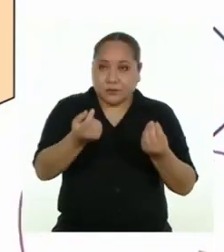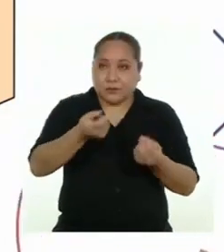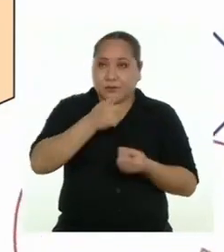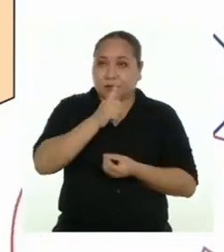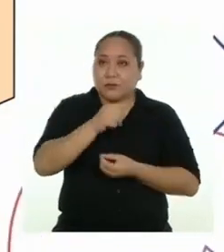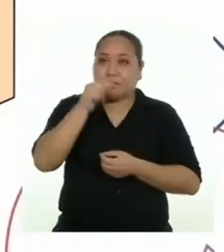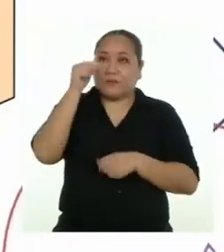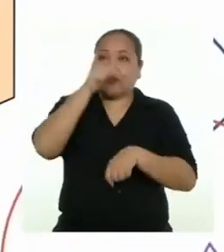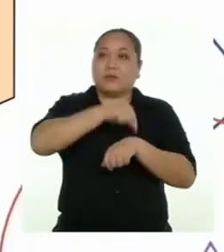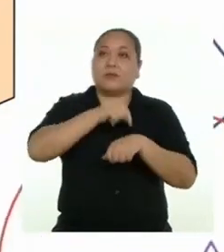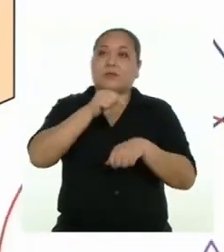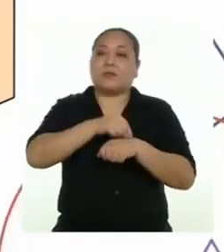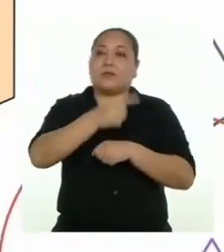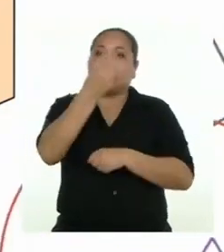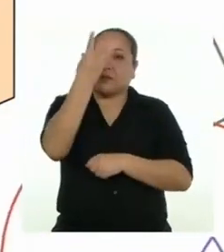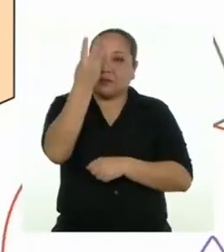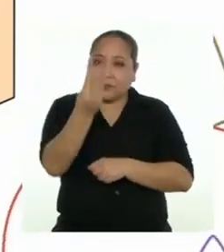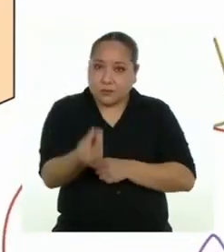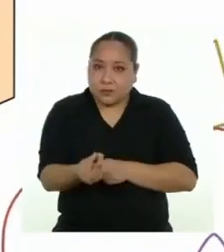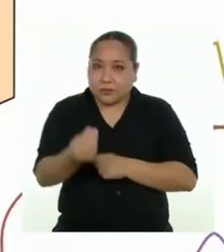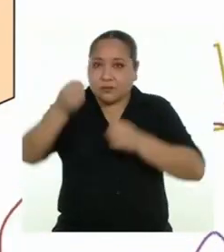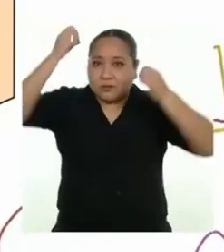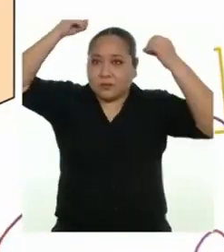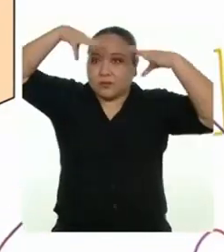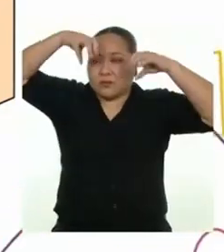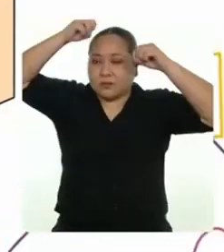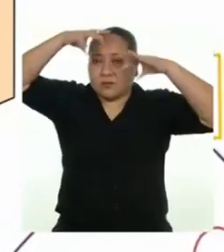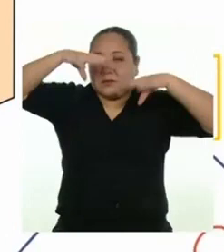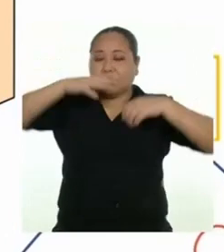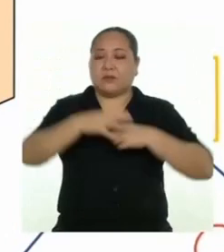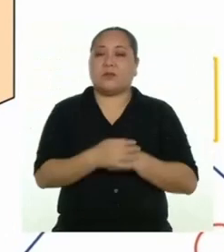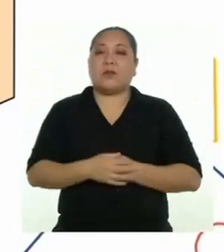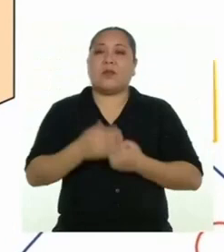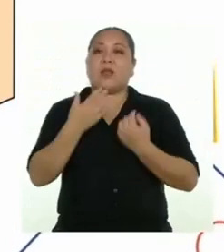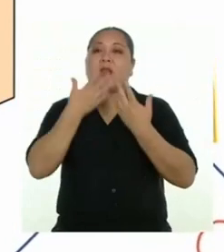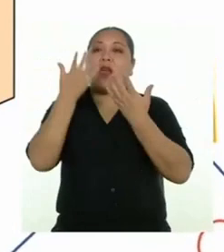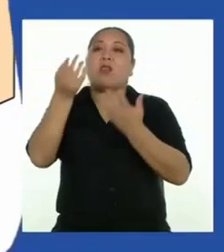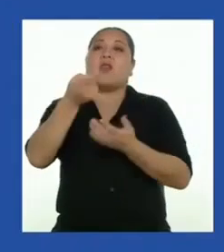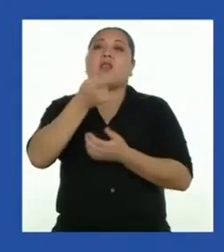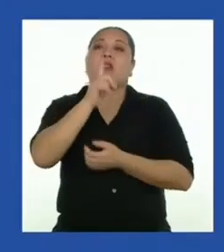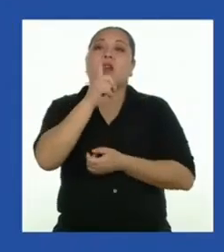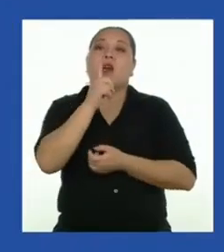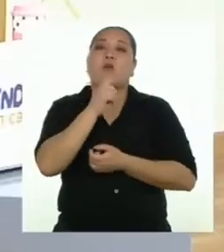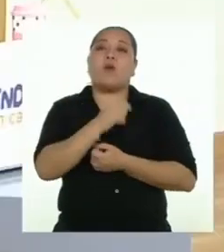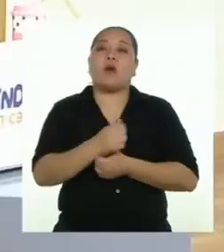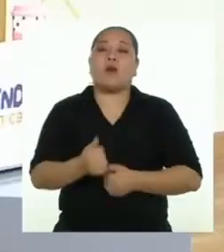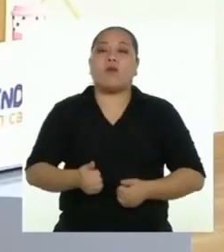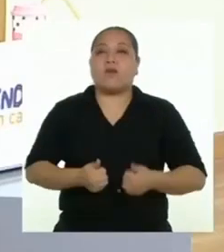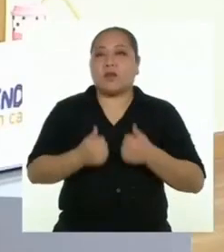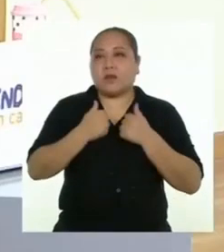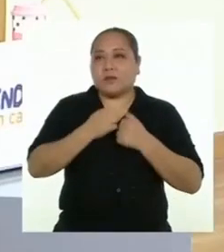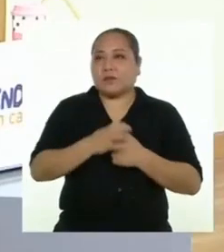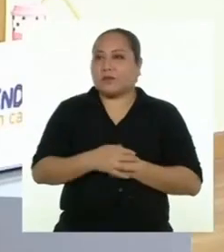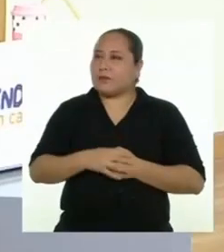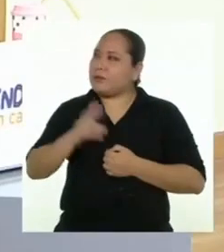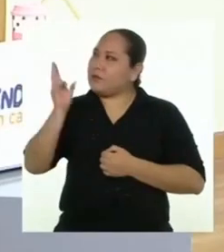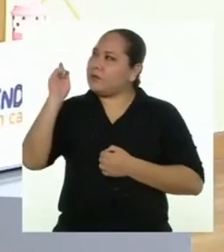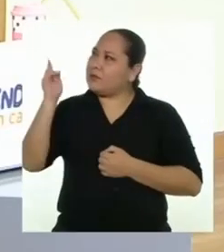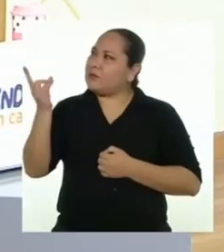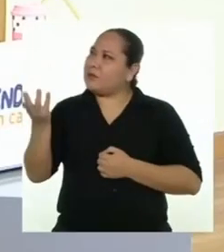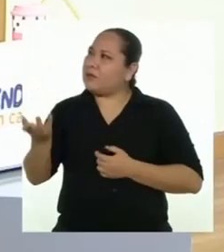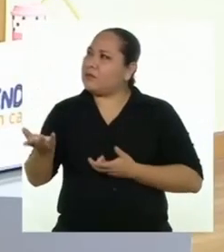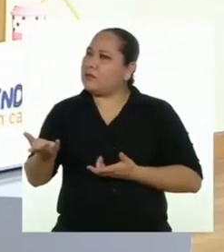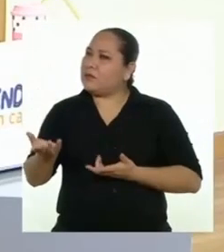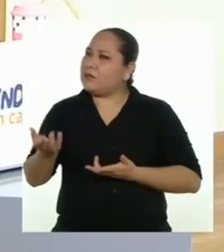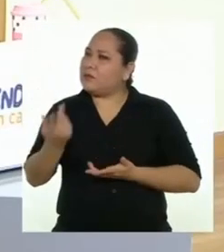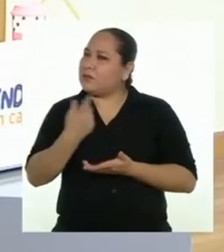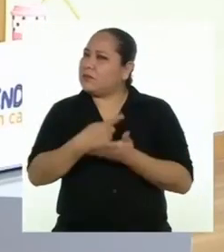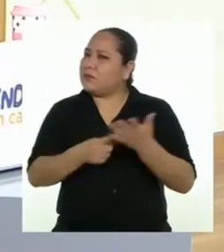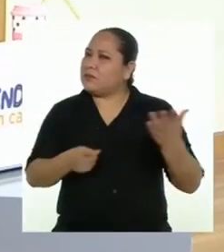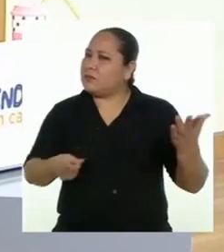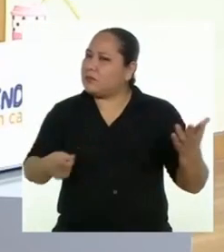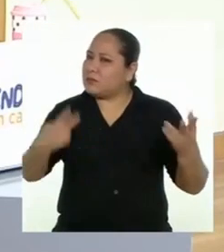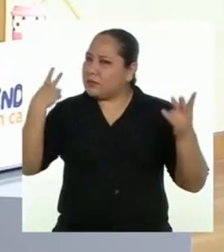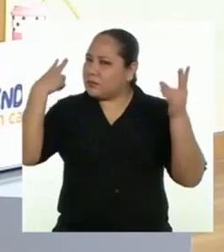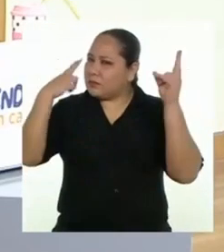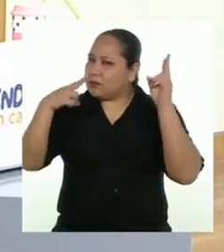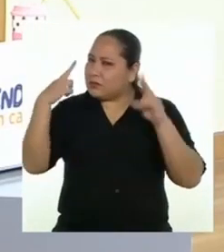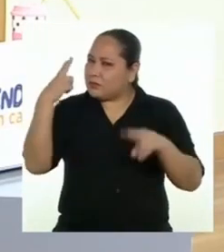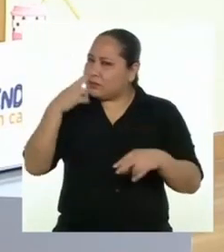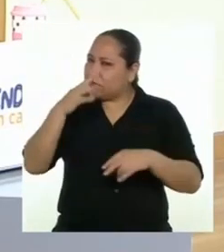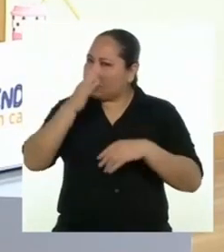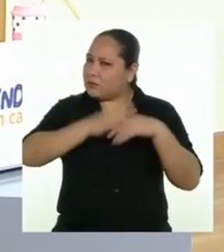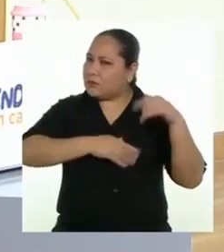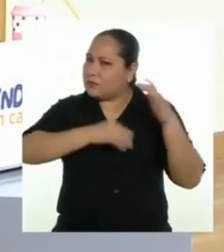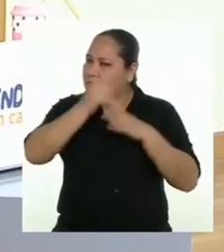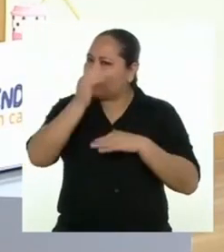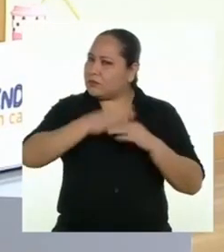periodos con poca lluvia, dándoles agua y vida. Profesora, ¿y qué hay que tomar en cuenta para